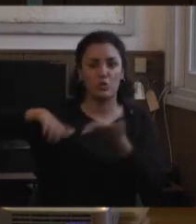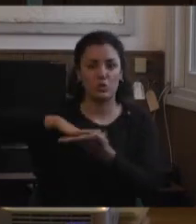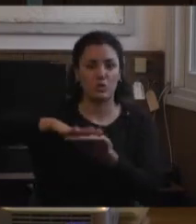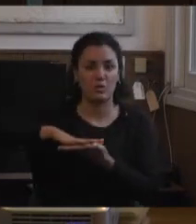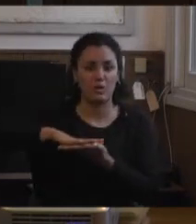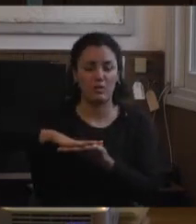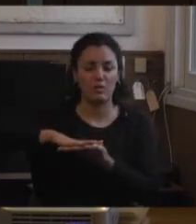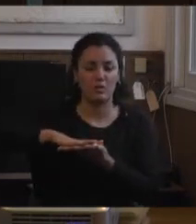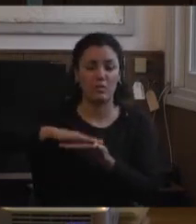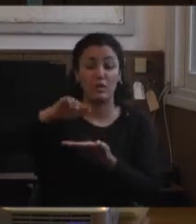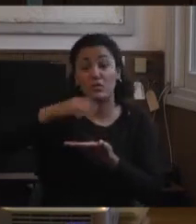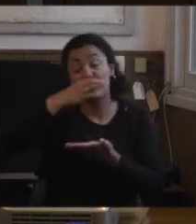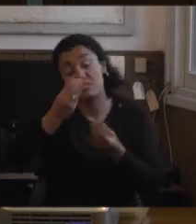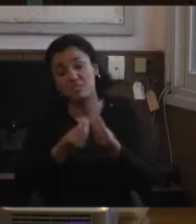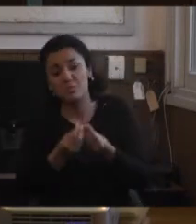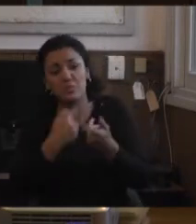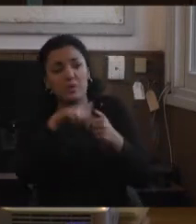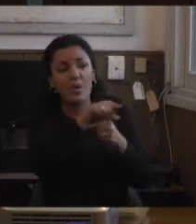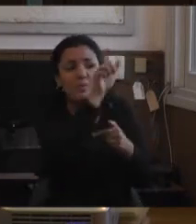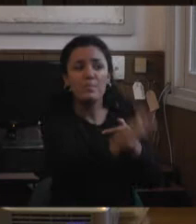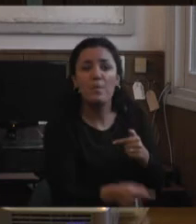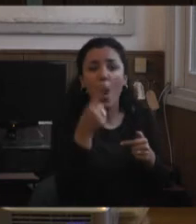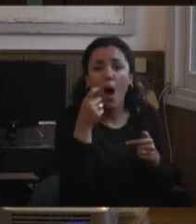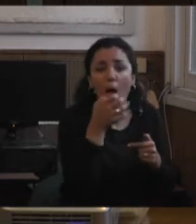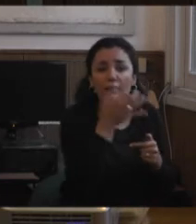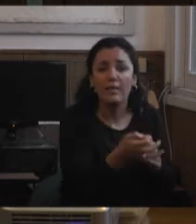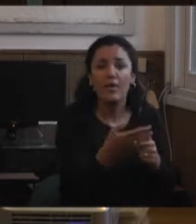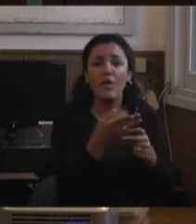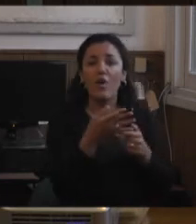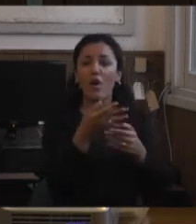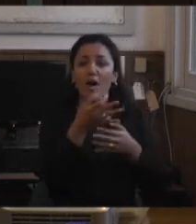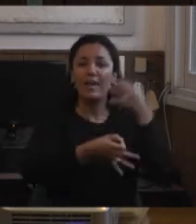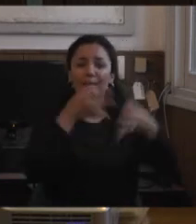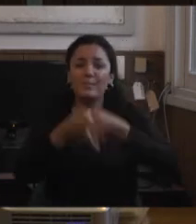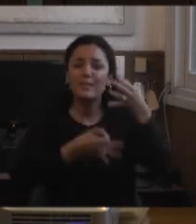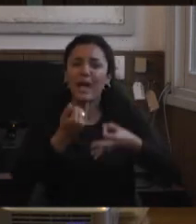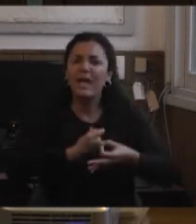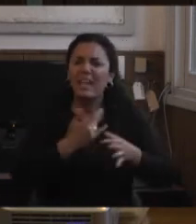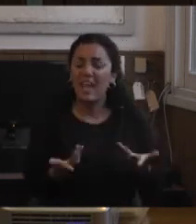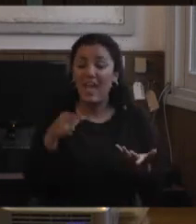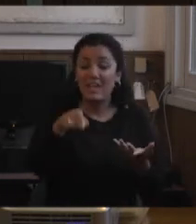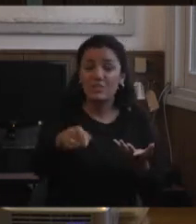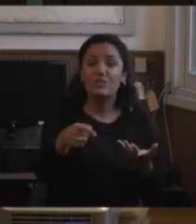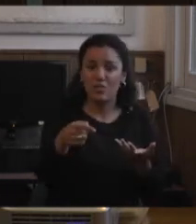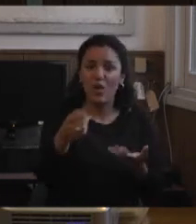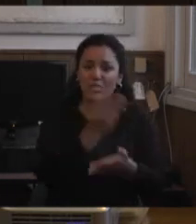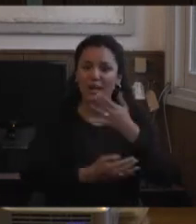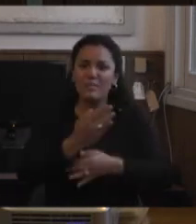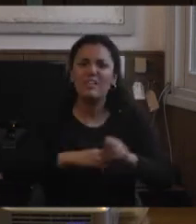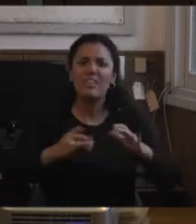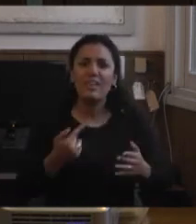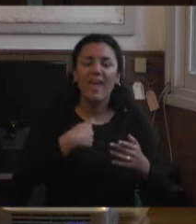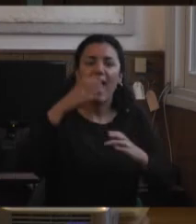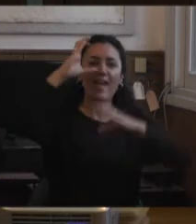explicó decía que se traducía en las caras que ponía la gente, en los gestos, en las actitudes, y eso nosotros pudimos